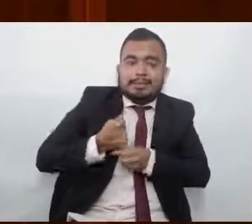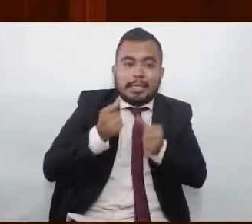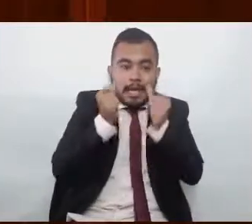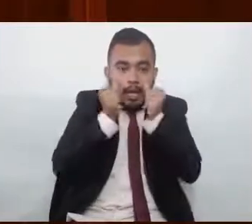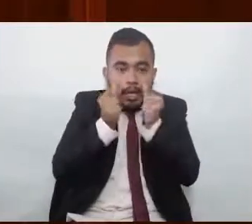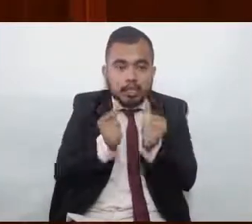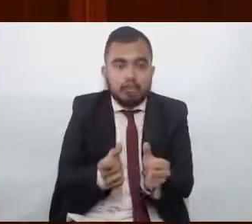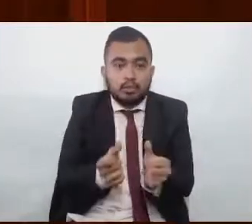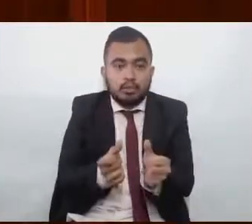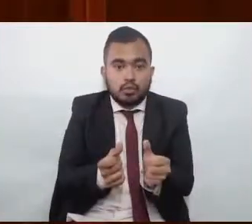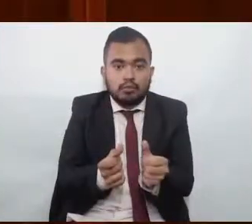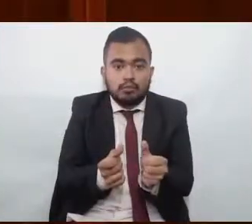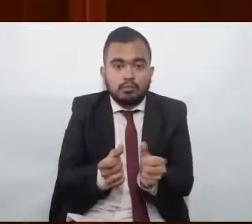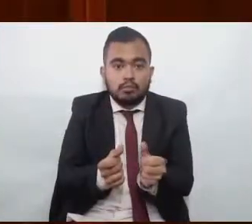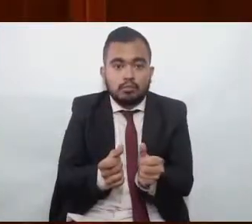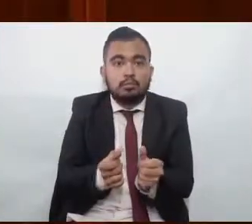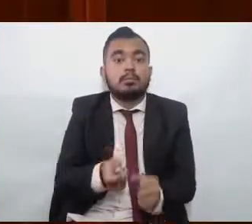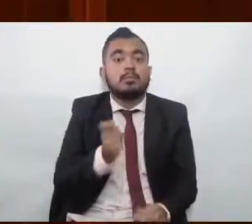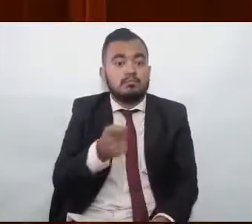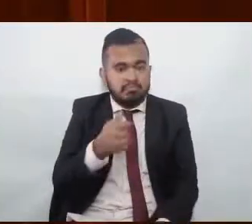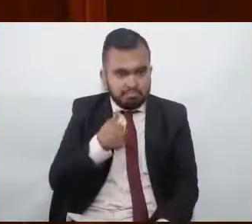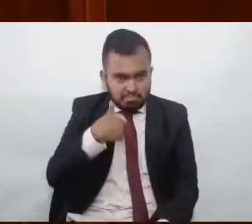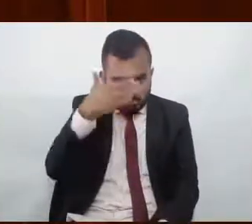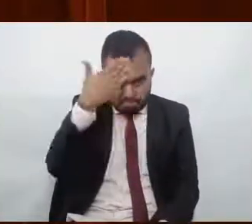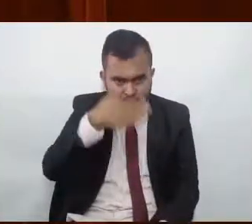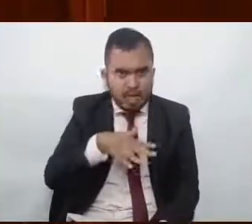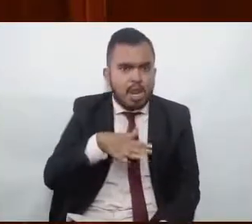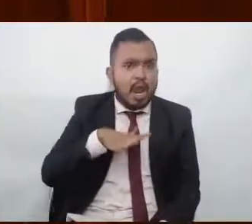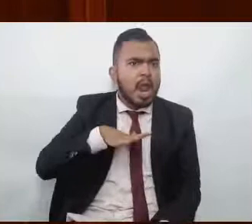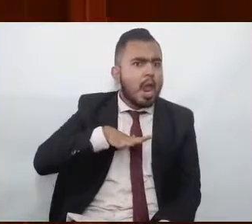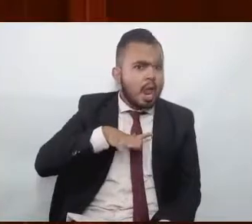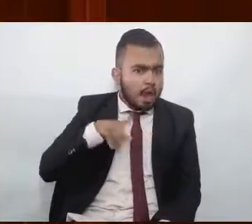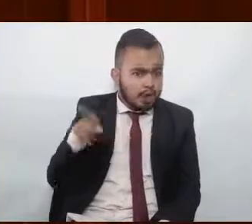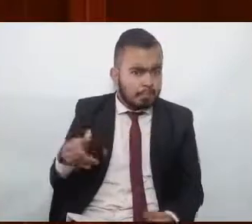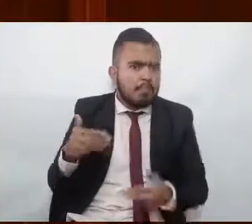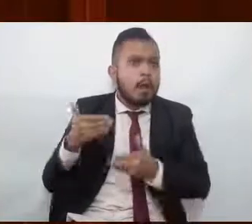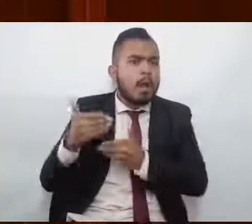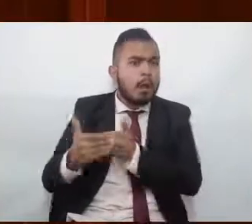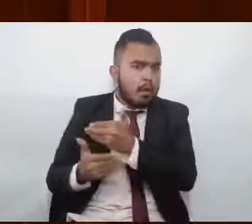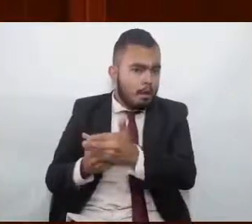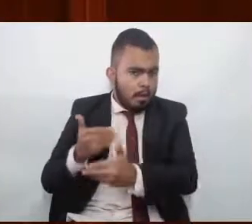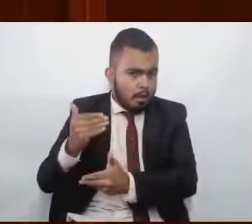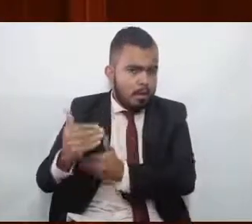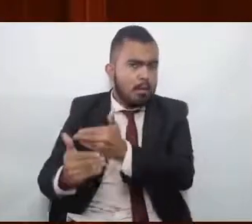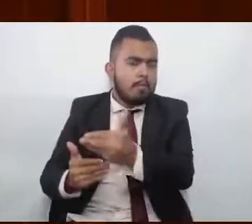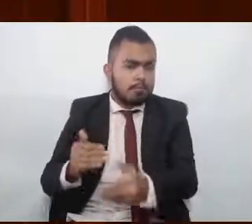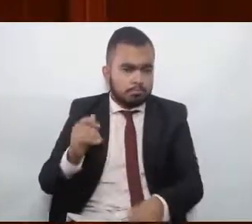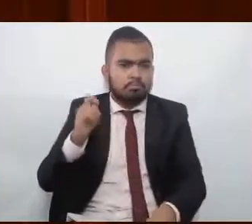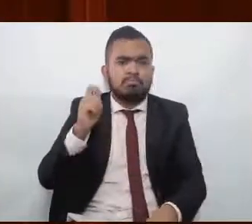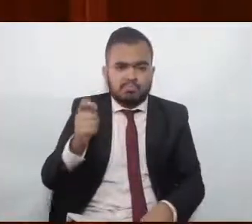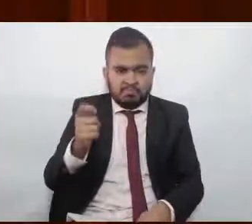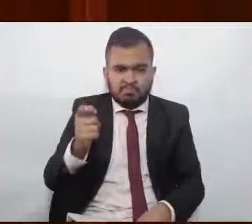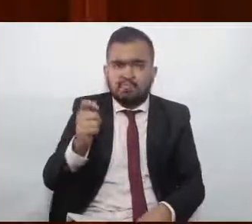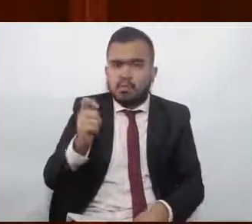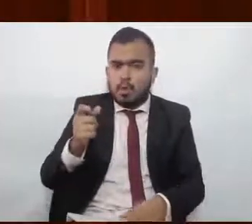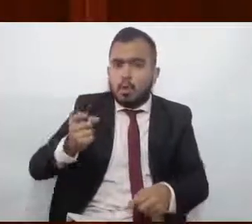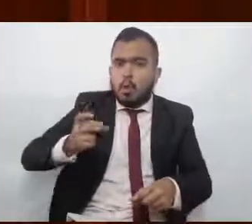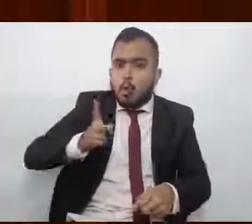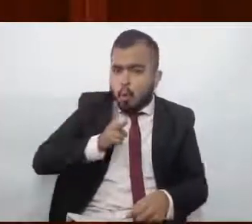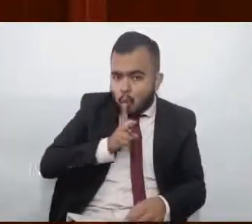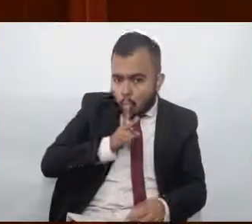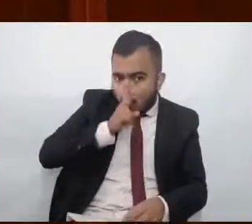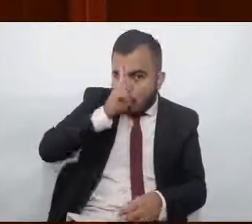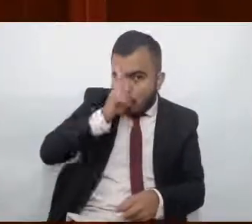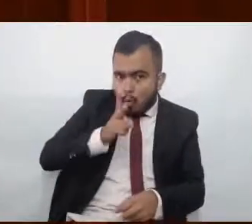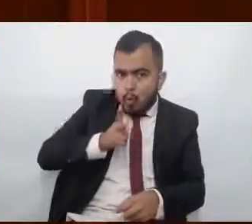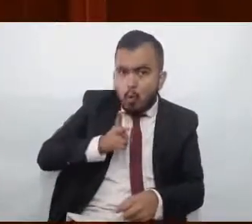Se reconoce que ha habido un avance especialmente para resolver la violencia política hacia la mujer